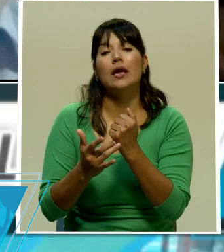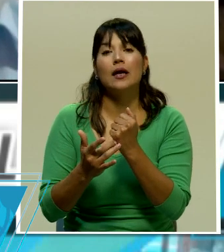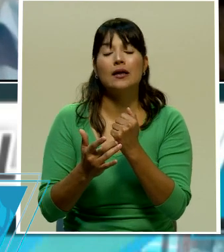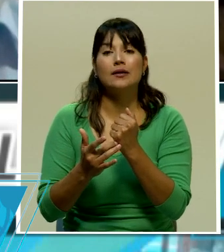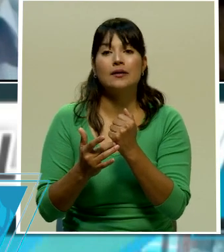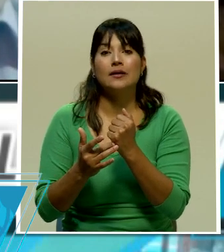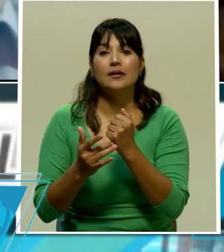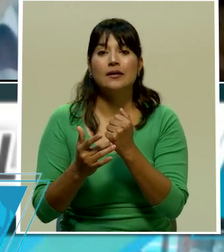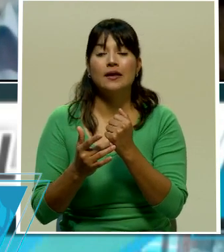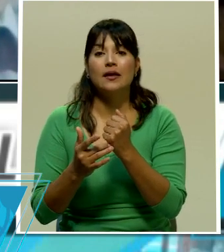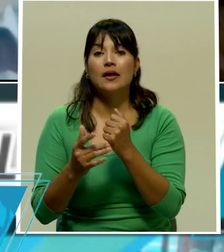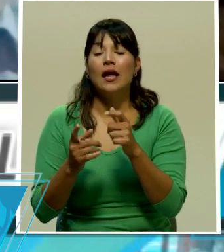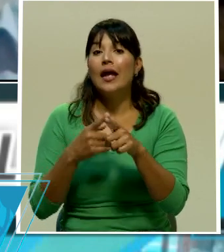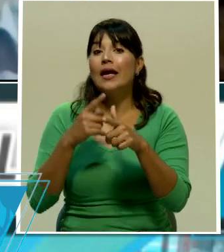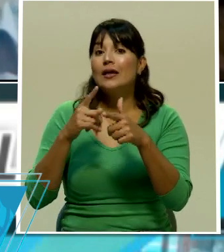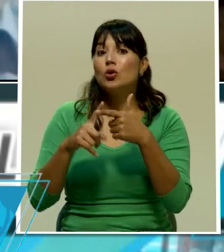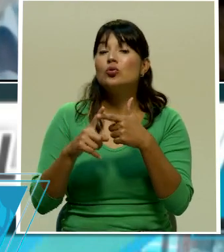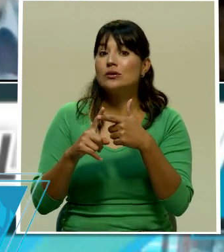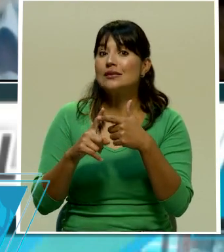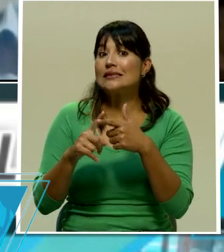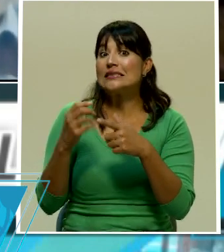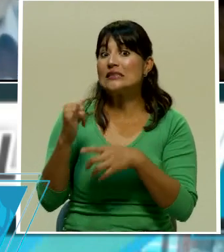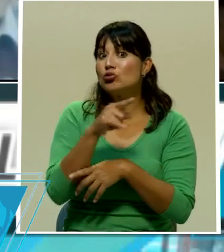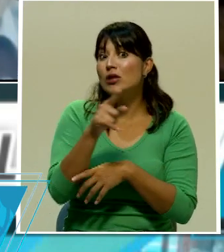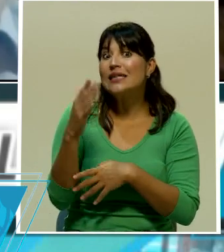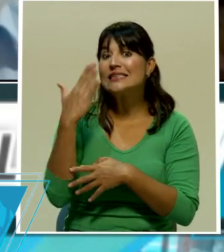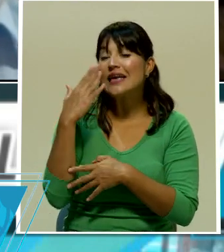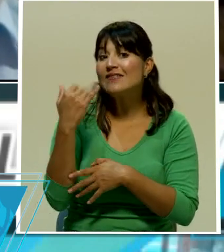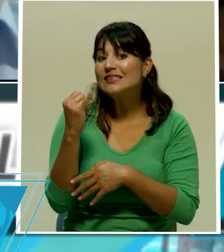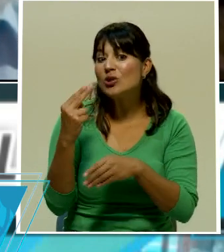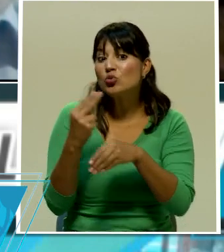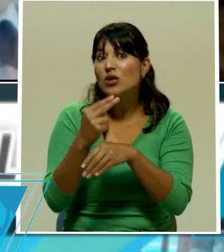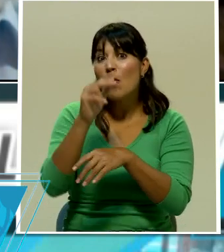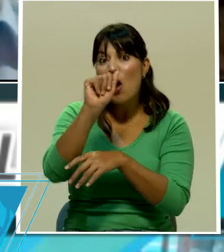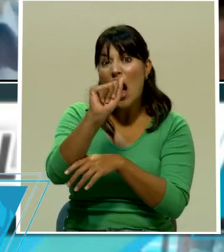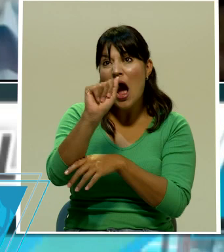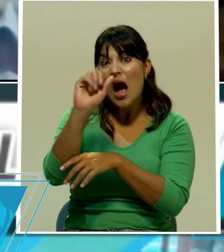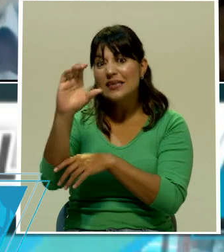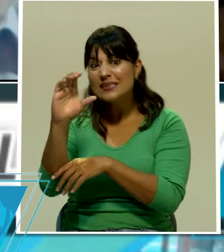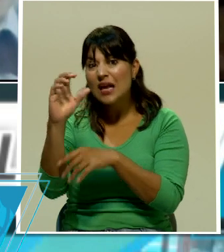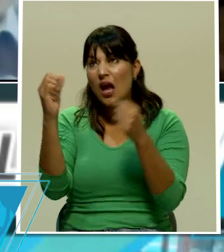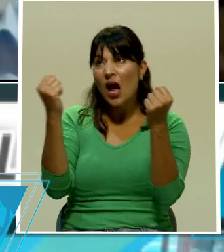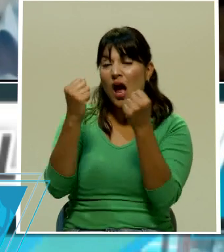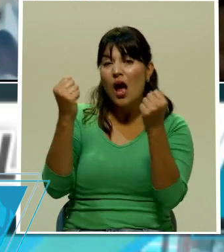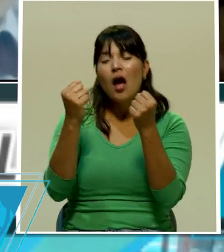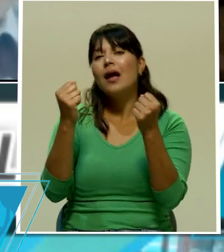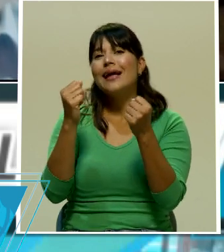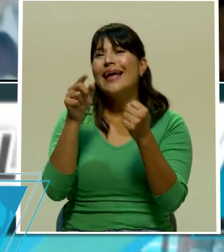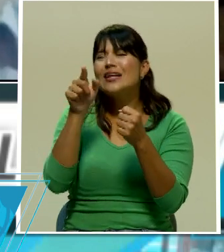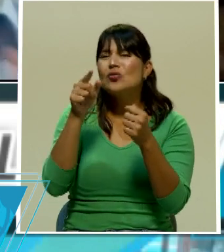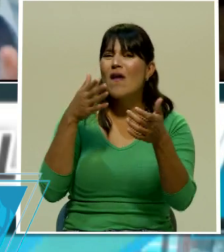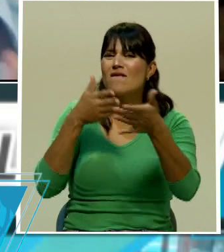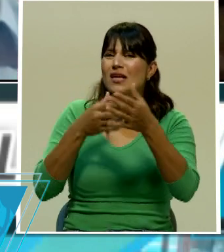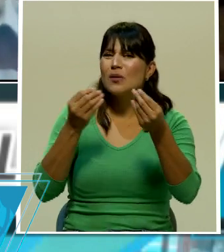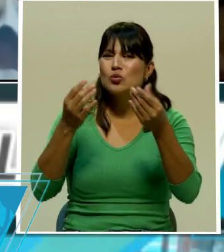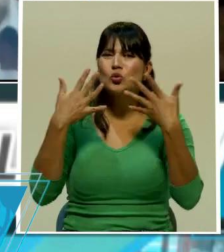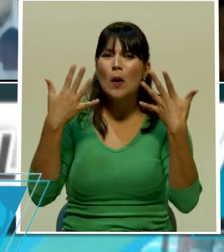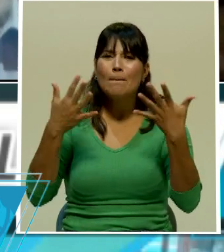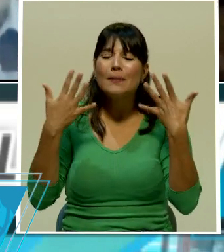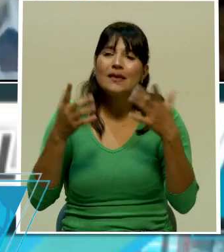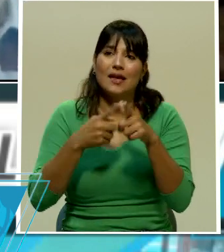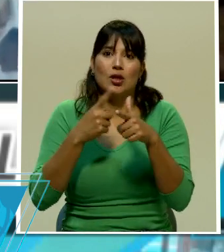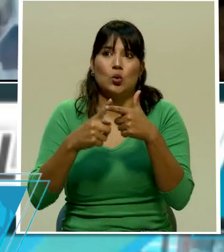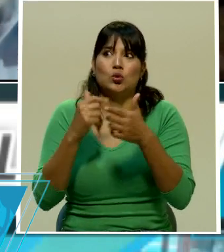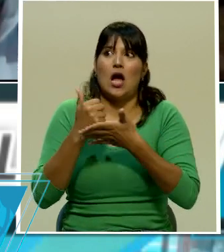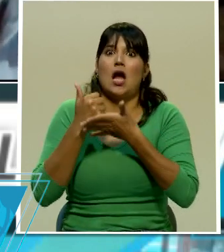y la contaminación que producen es enorme ese edificio aparte de eso tiene muchas ventajas vean ustedes los